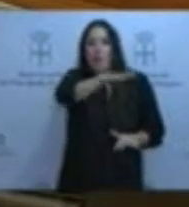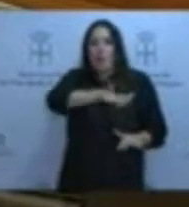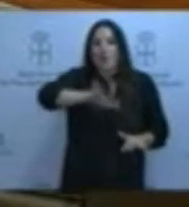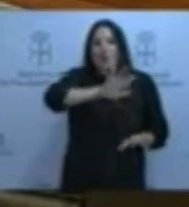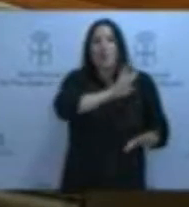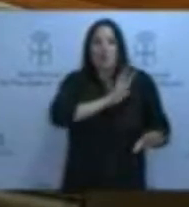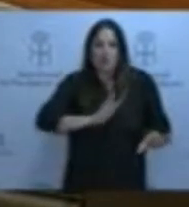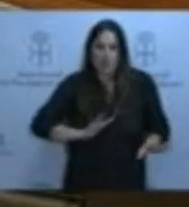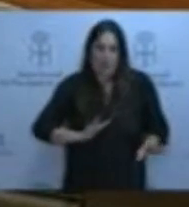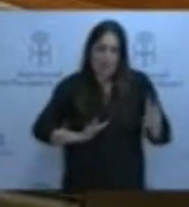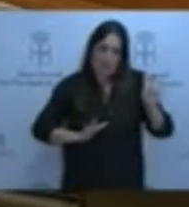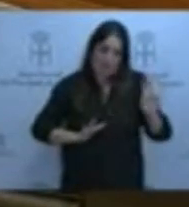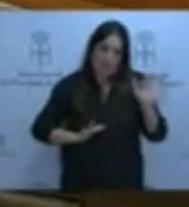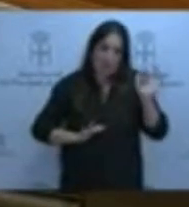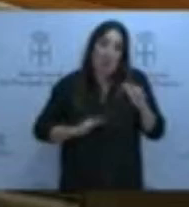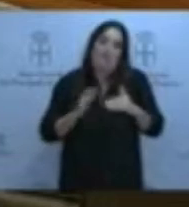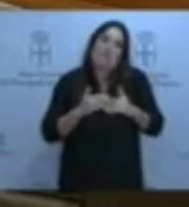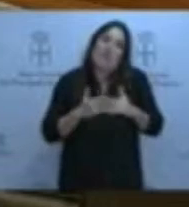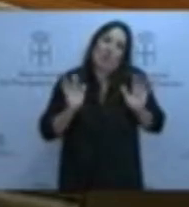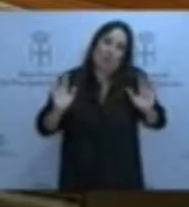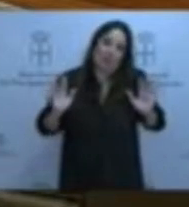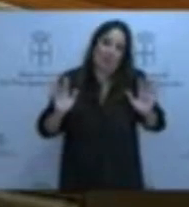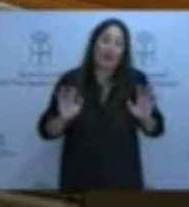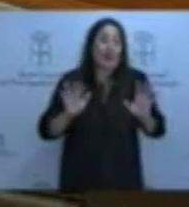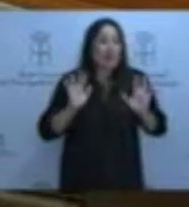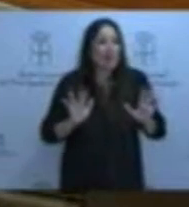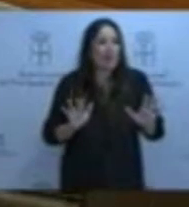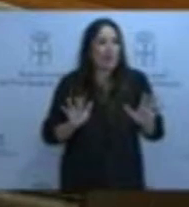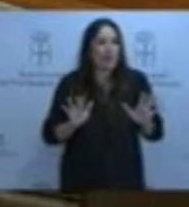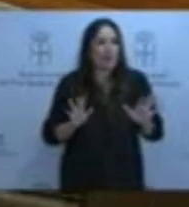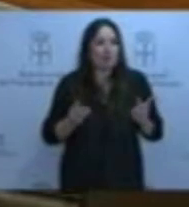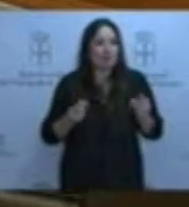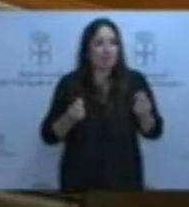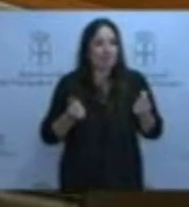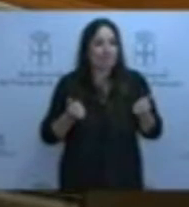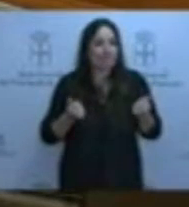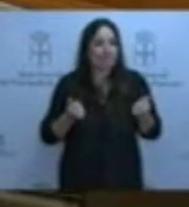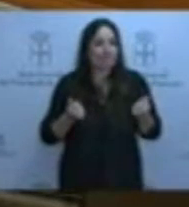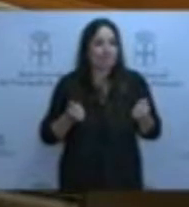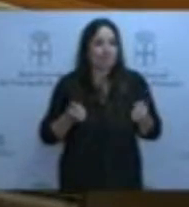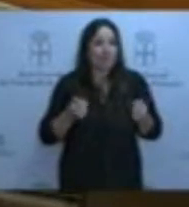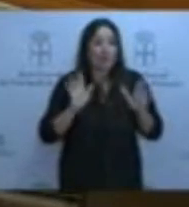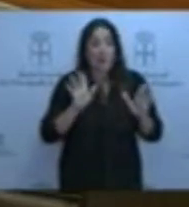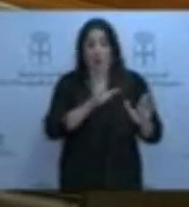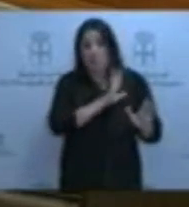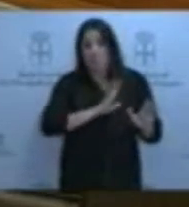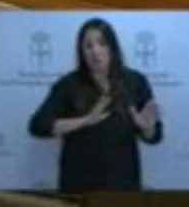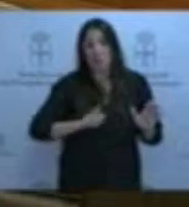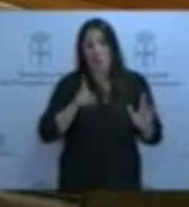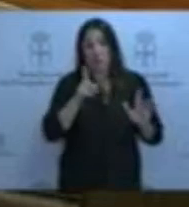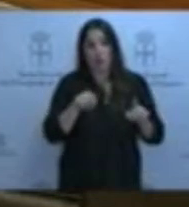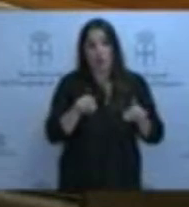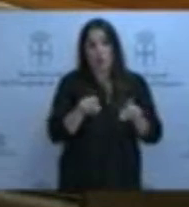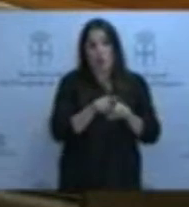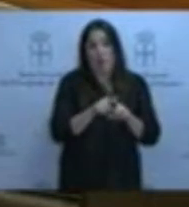está bien, y era lo mínimo que menos, pero no lle más que la primer carretilla de